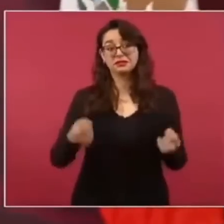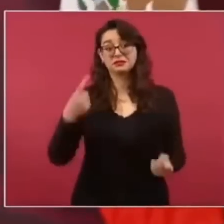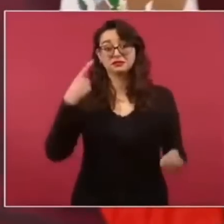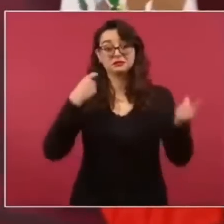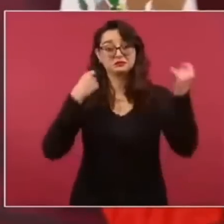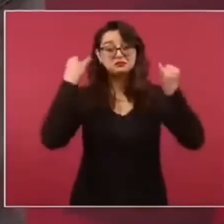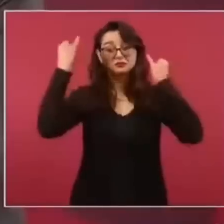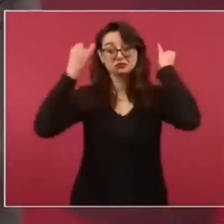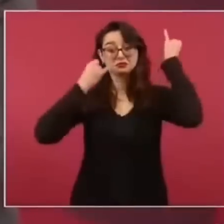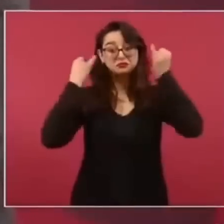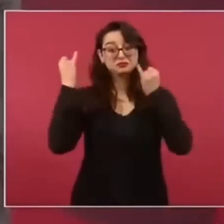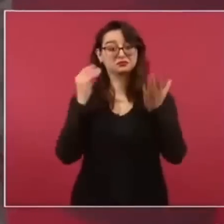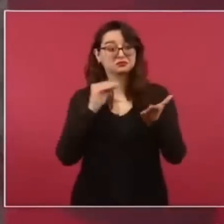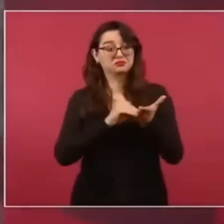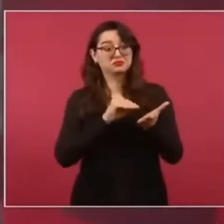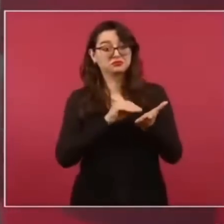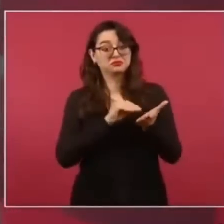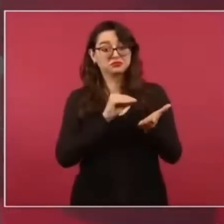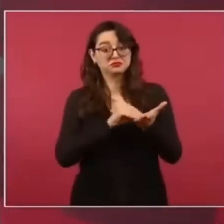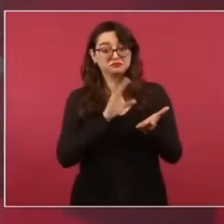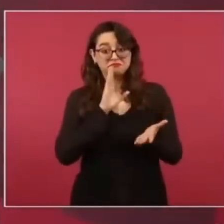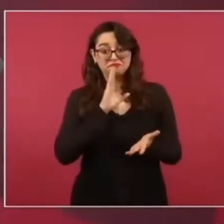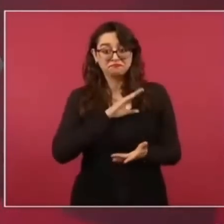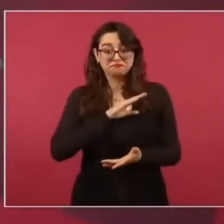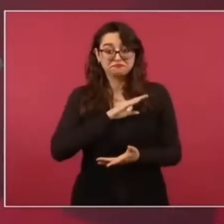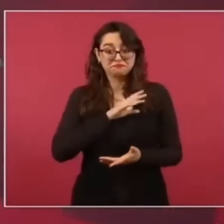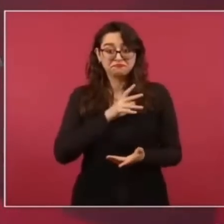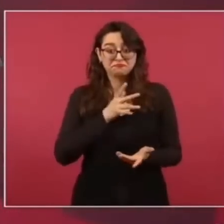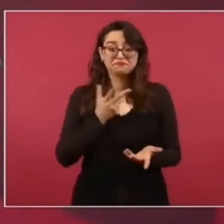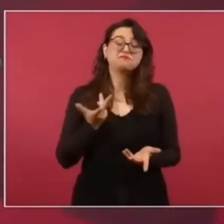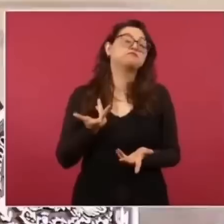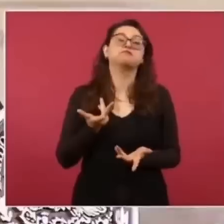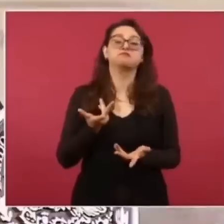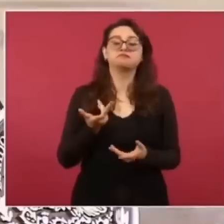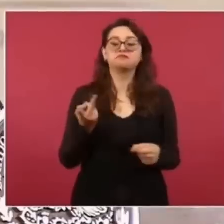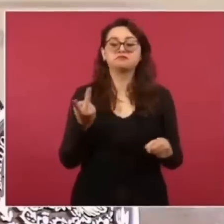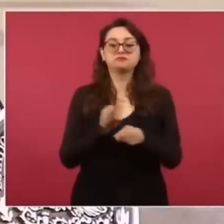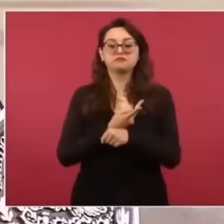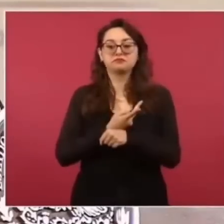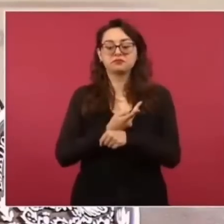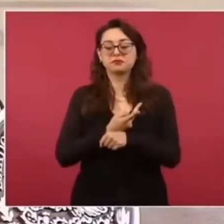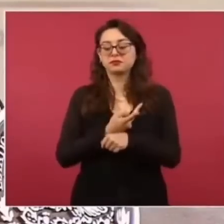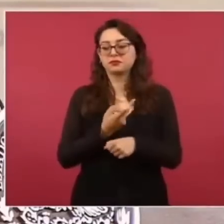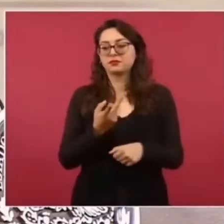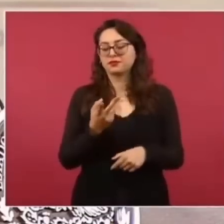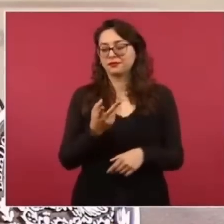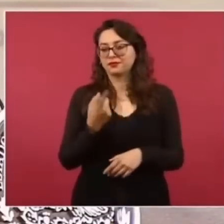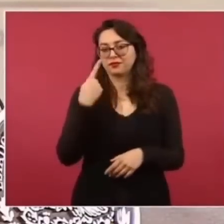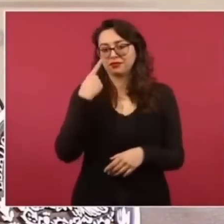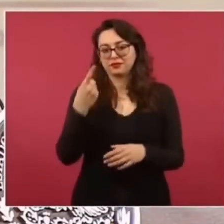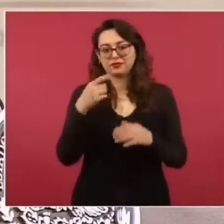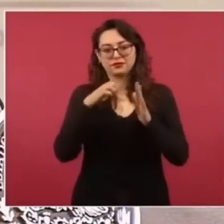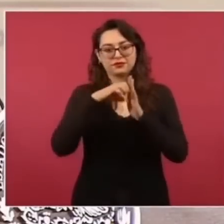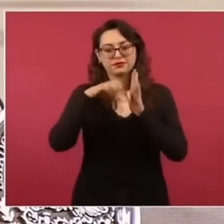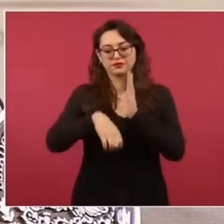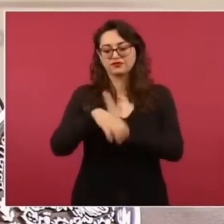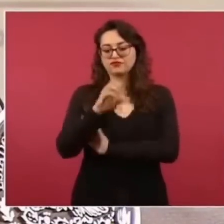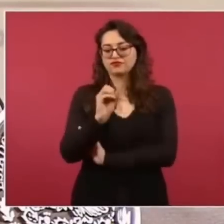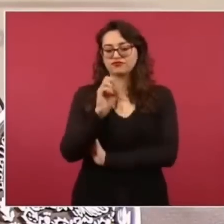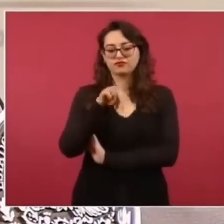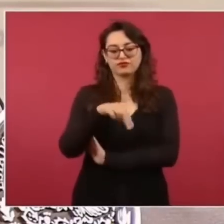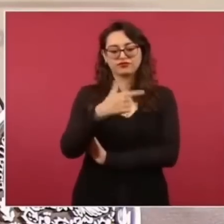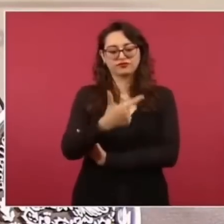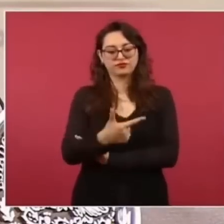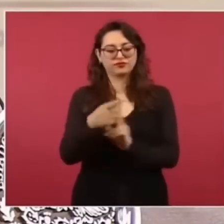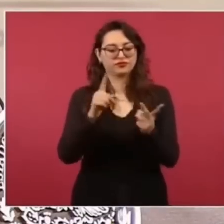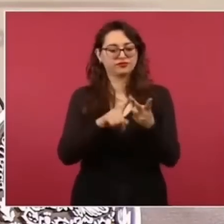tiempo en que estaban de moda estas organizaciones no gubernamentales de